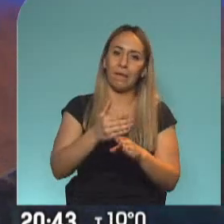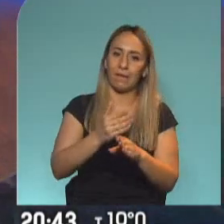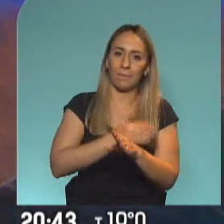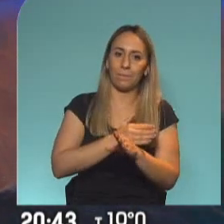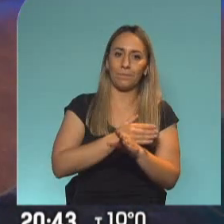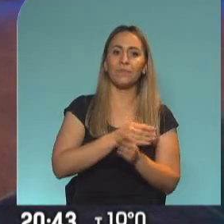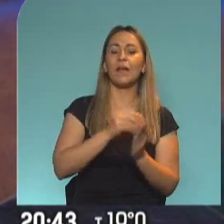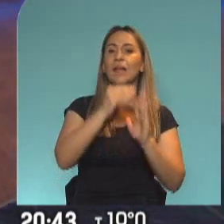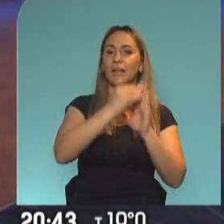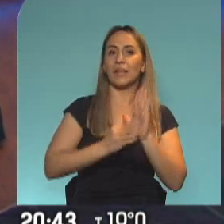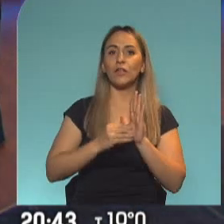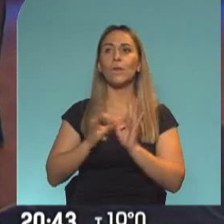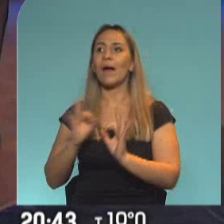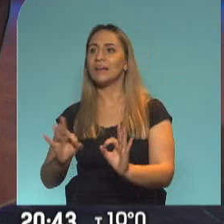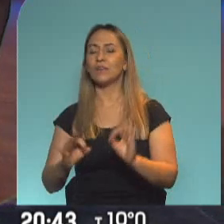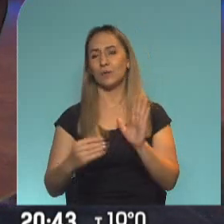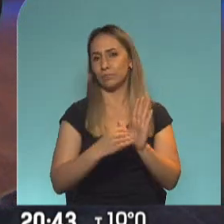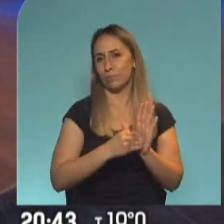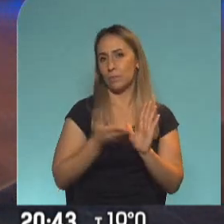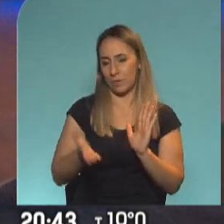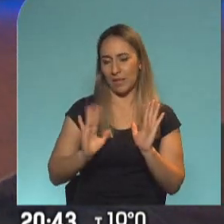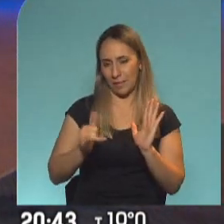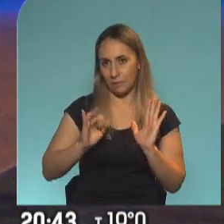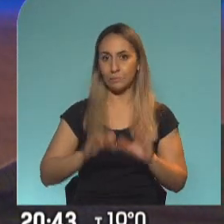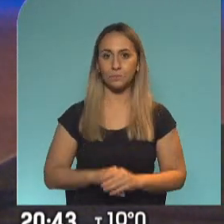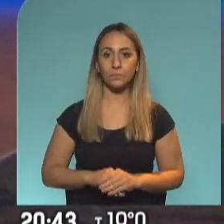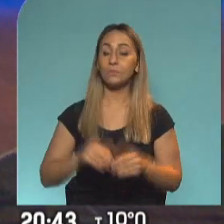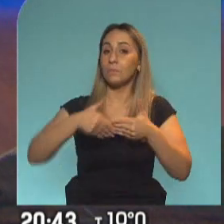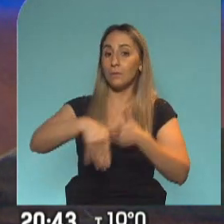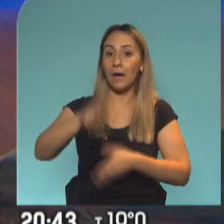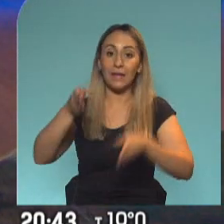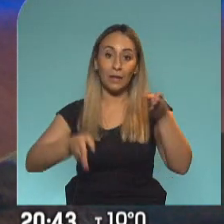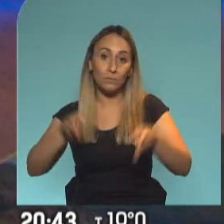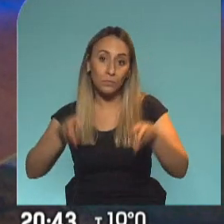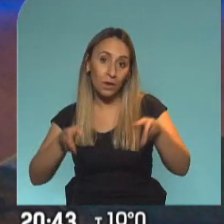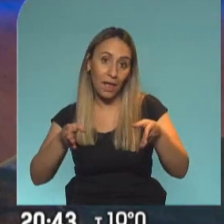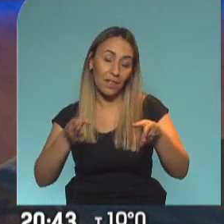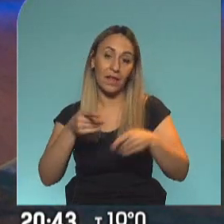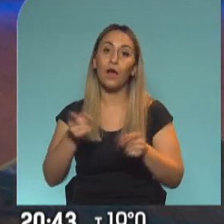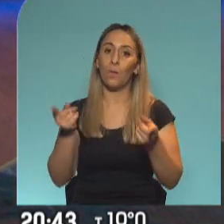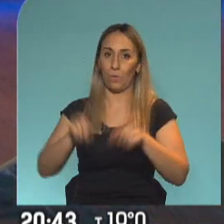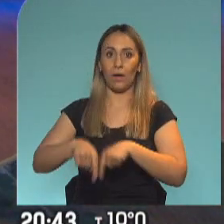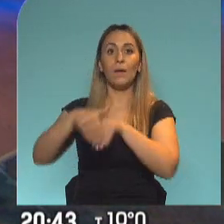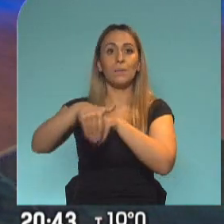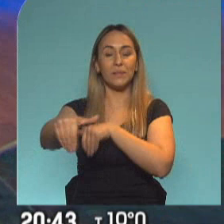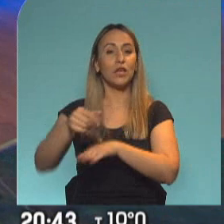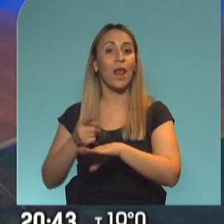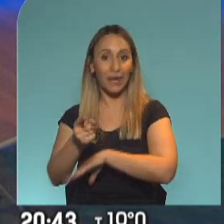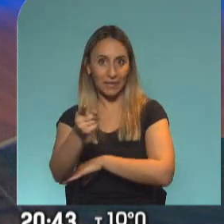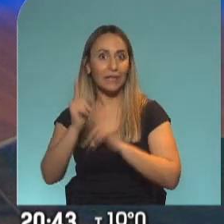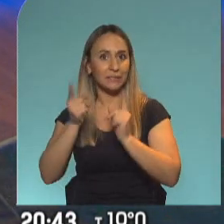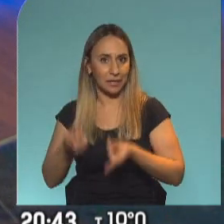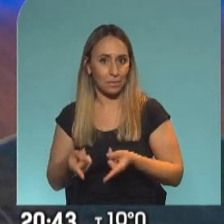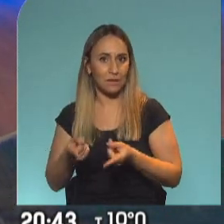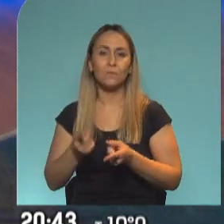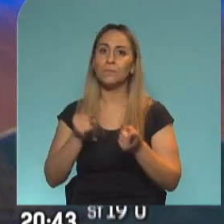vacacional. A propósito de la temporada que se acerca, vuelven los micros de larga distancia también. ¿Cuáles son esos